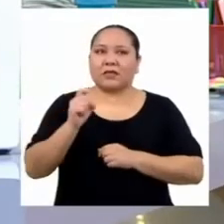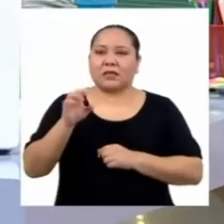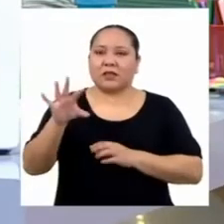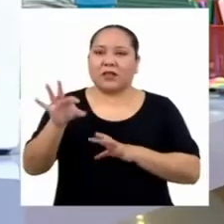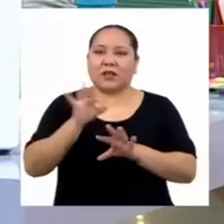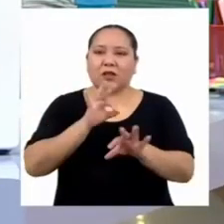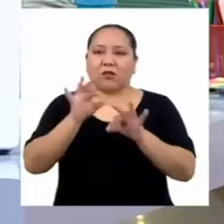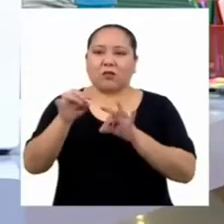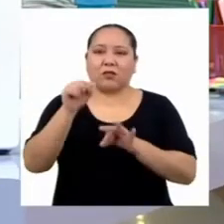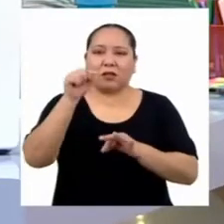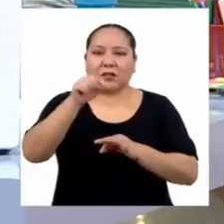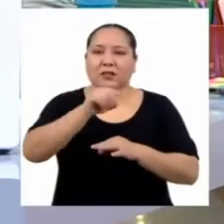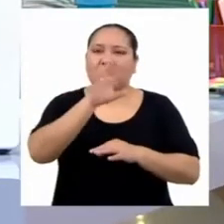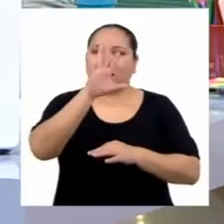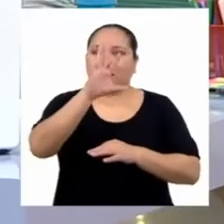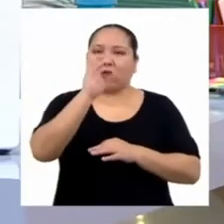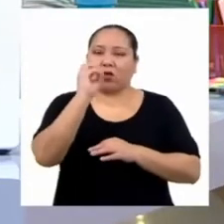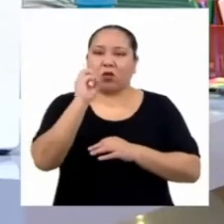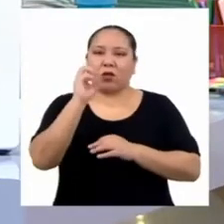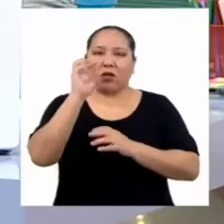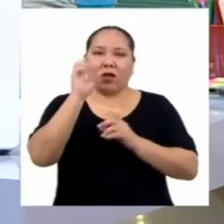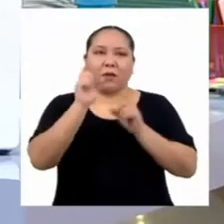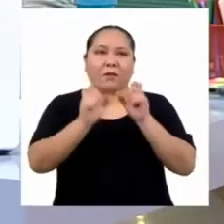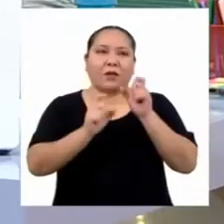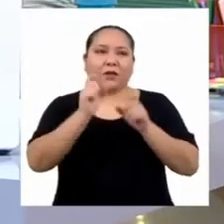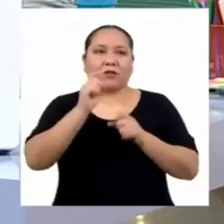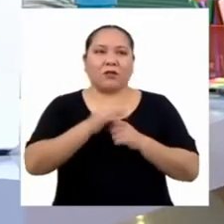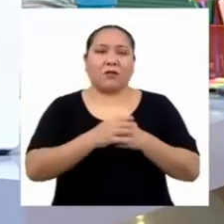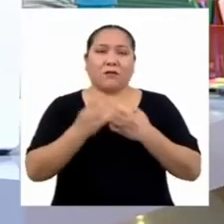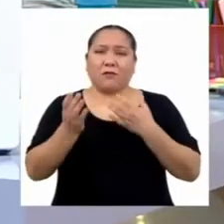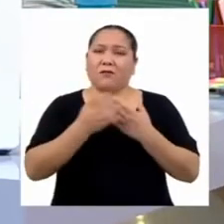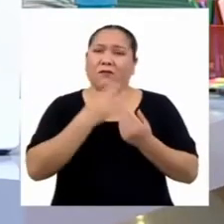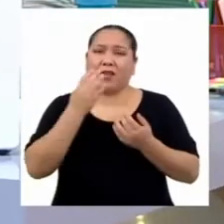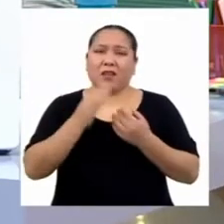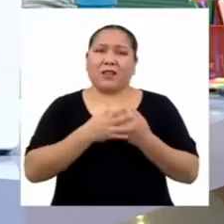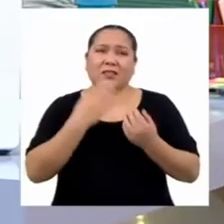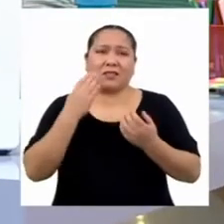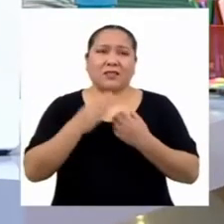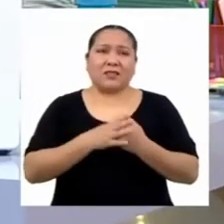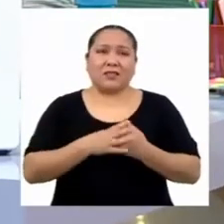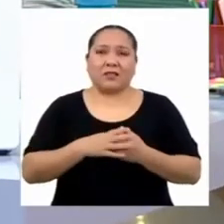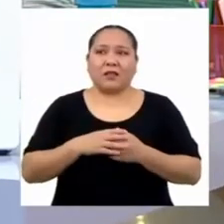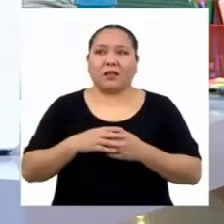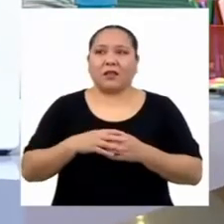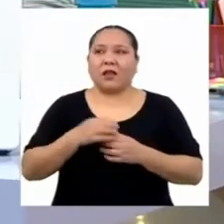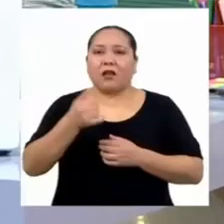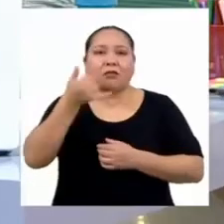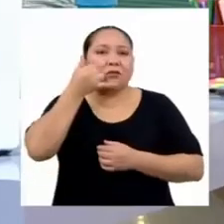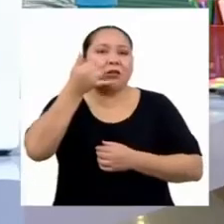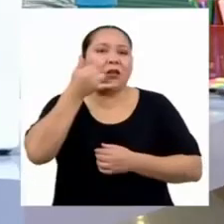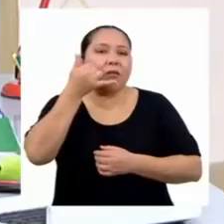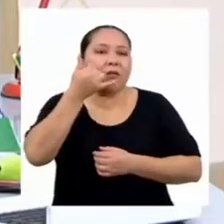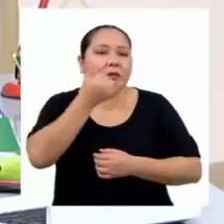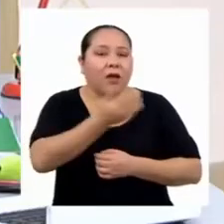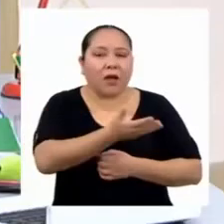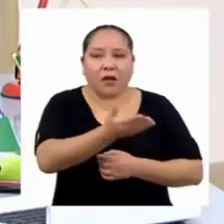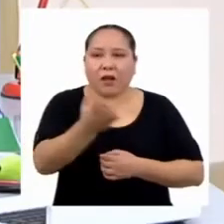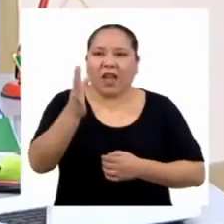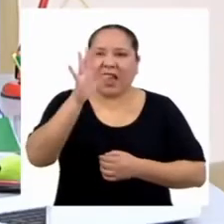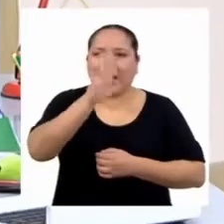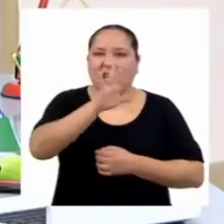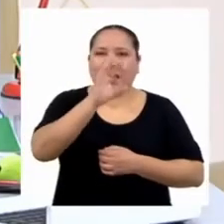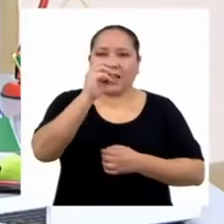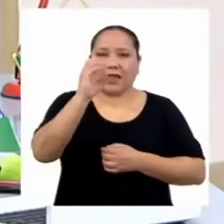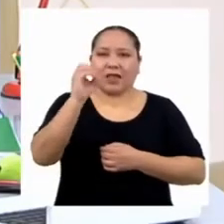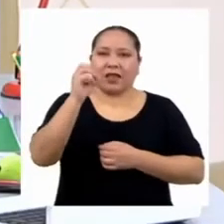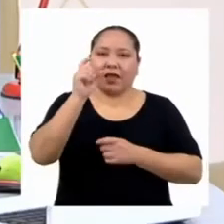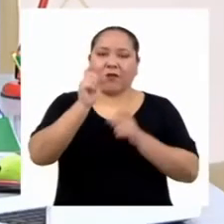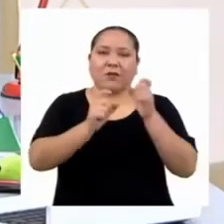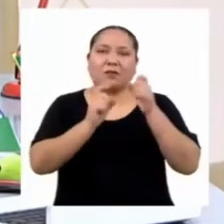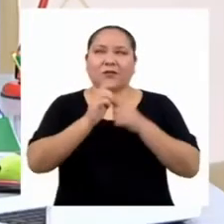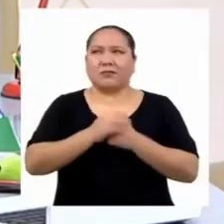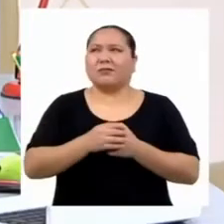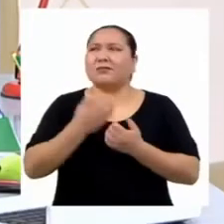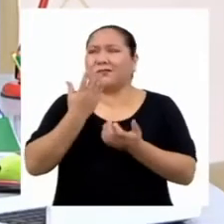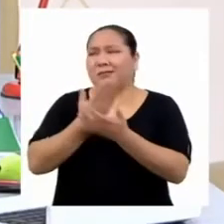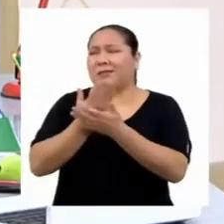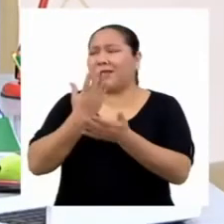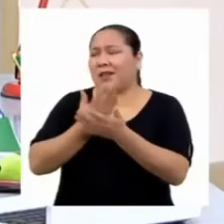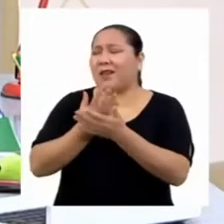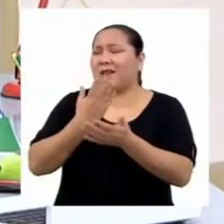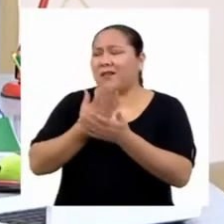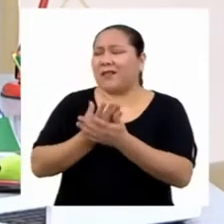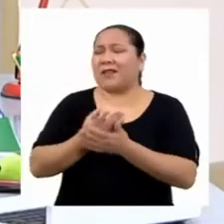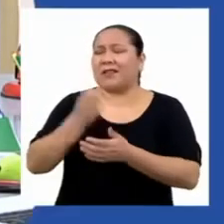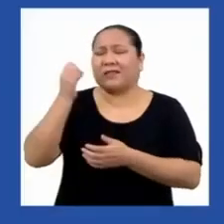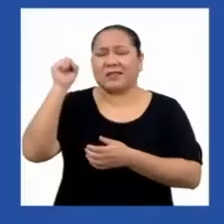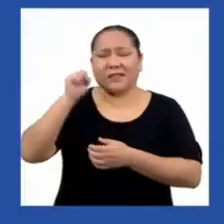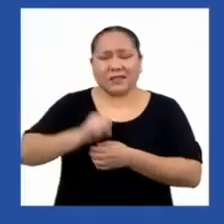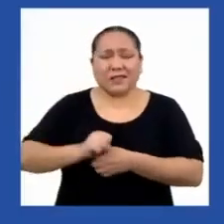50 personas. Mucho más fácil que tener que comunicarme con 500. Me volvió a demostrar que siempre es